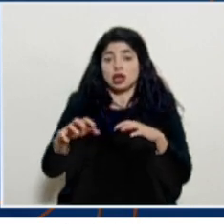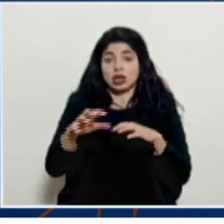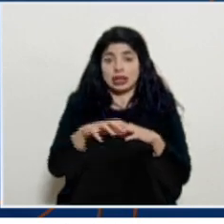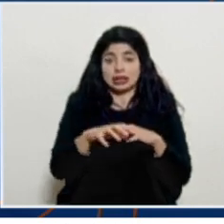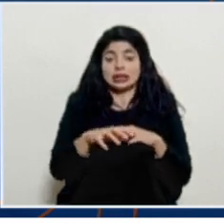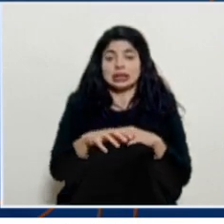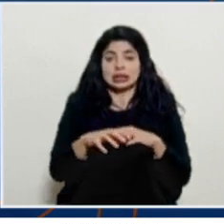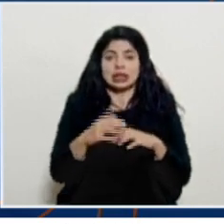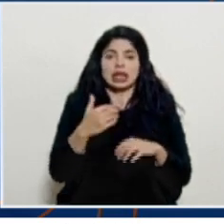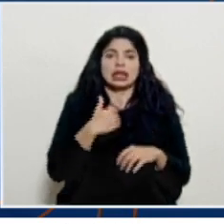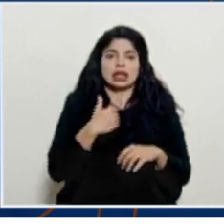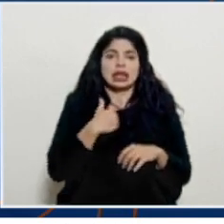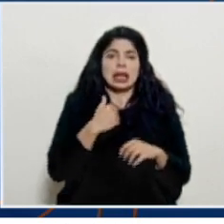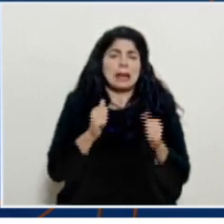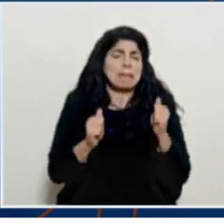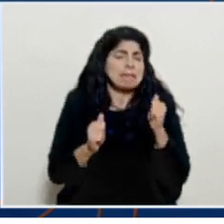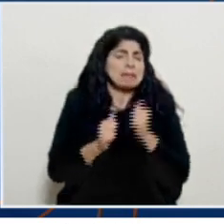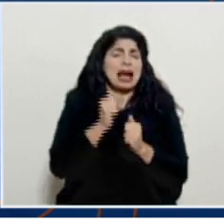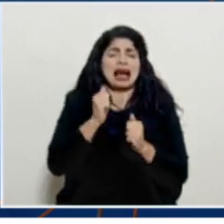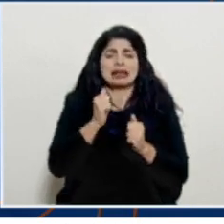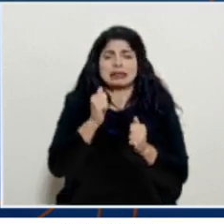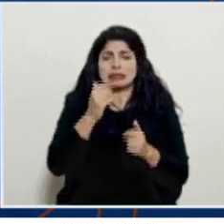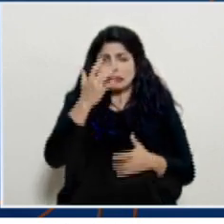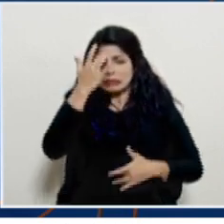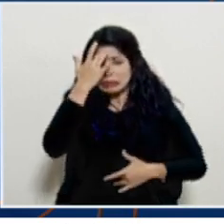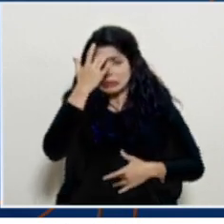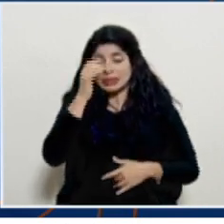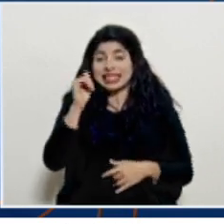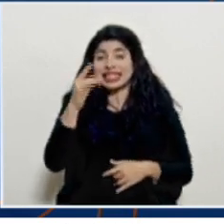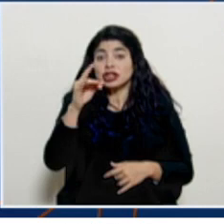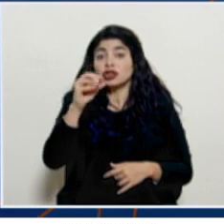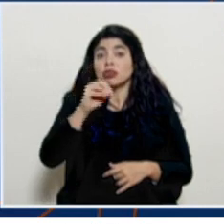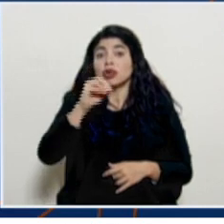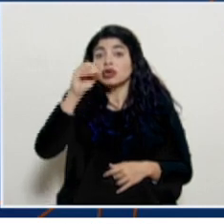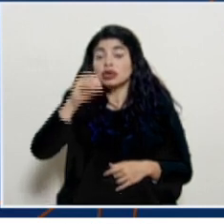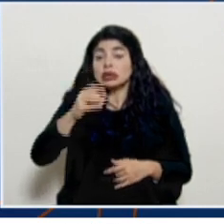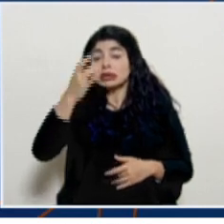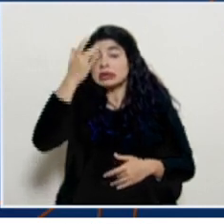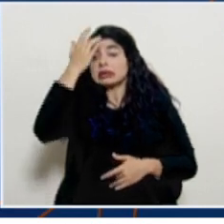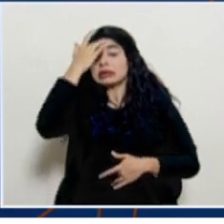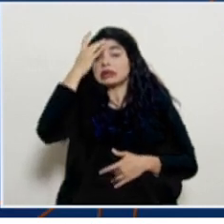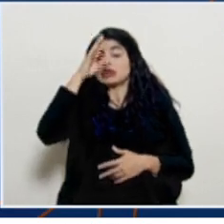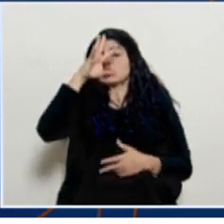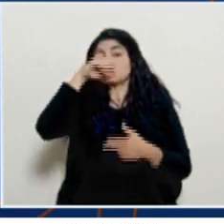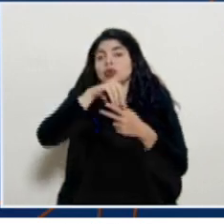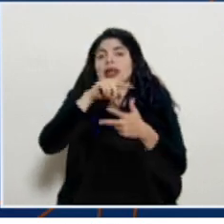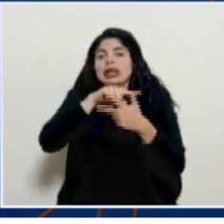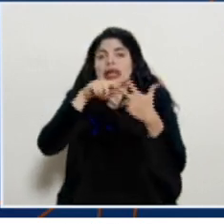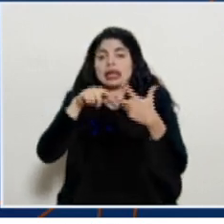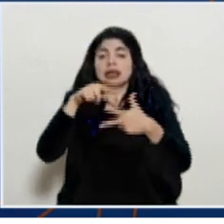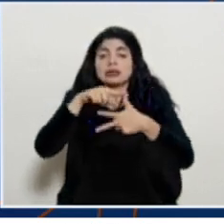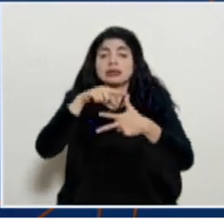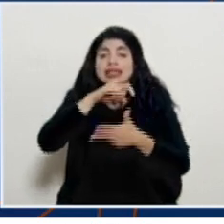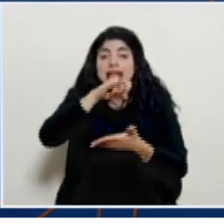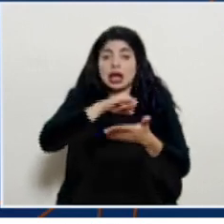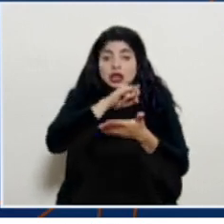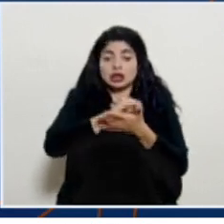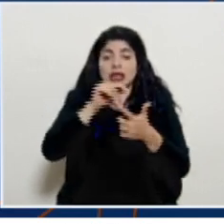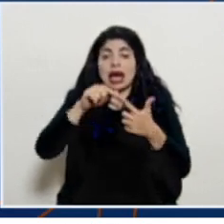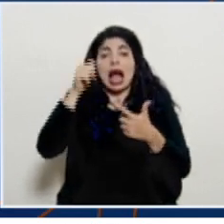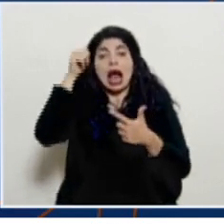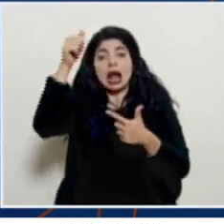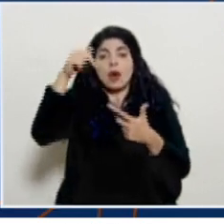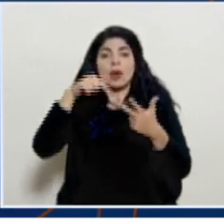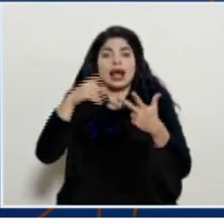son los que tienen mayor incidencia también de casos un 18% de los casos están acumulados en San José Alajuela